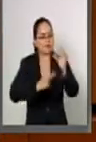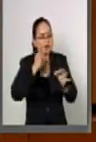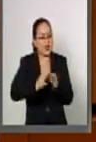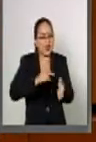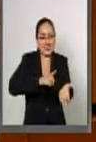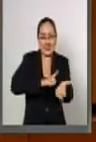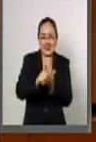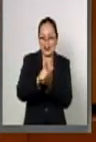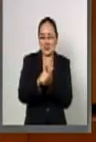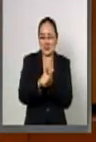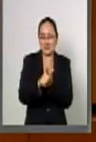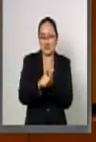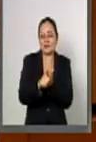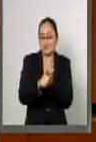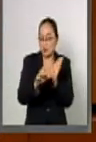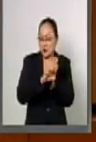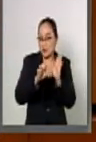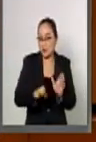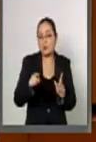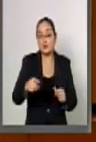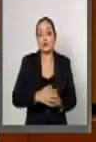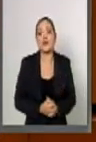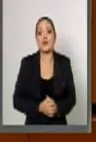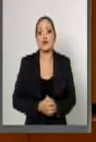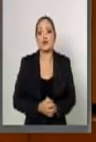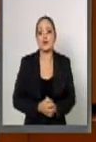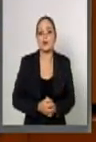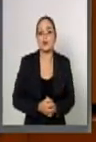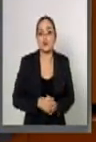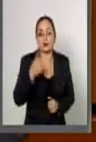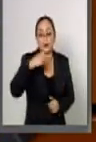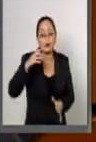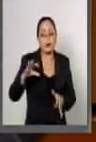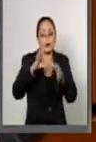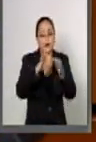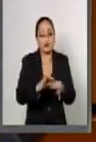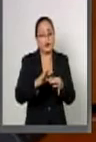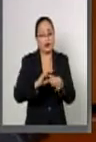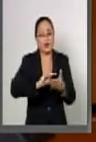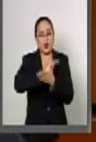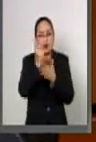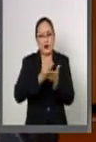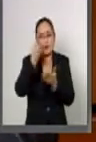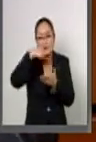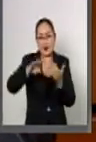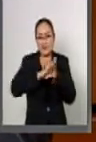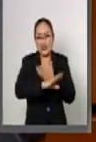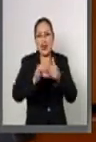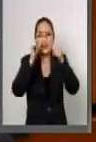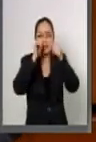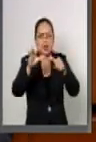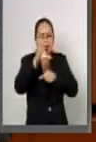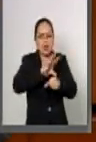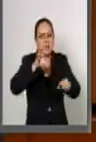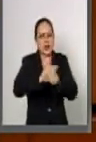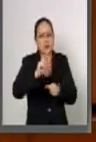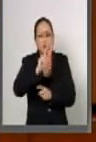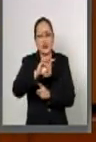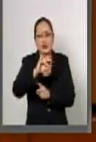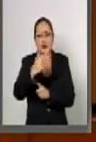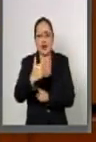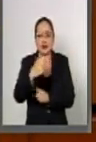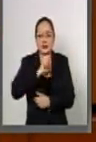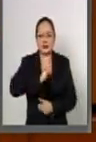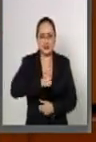derechos como la de considerar legalmente al programa de prevención, atención y control de VIH-Sida